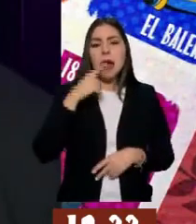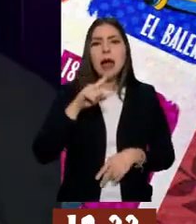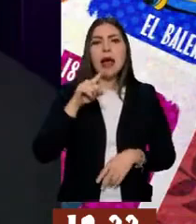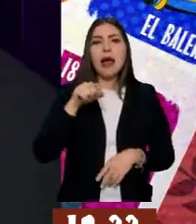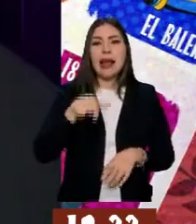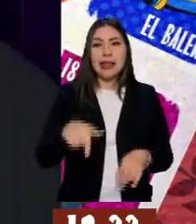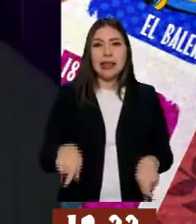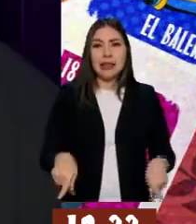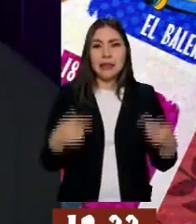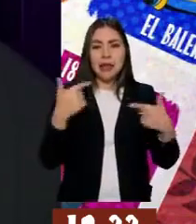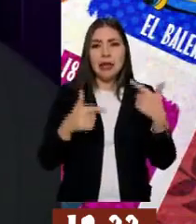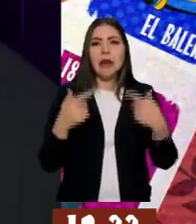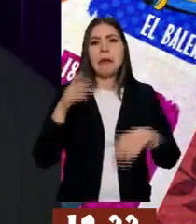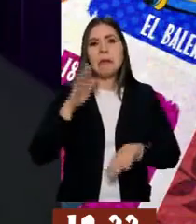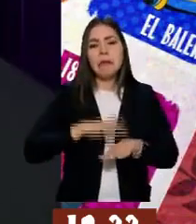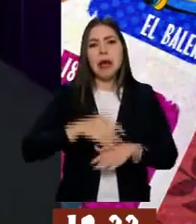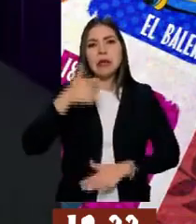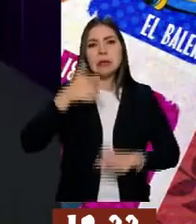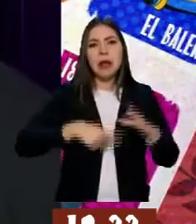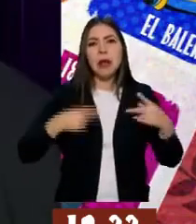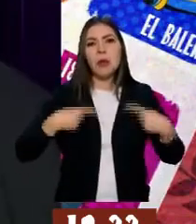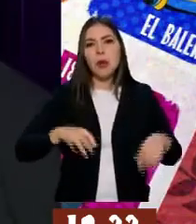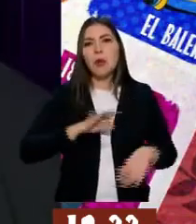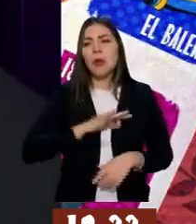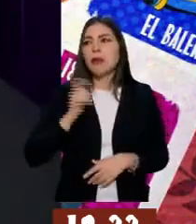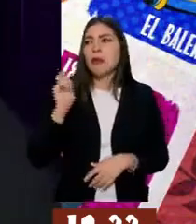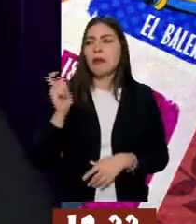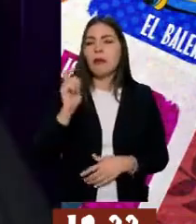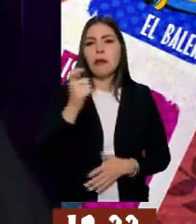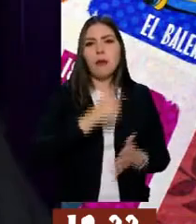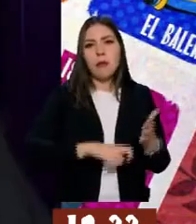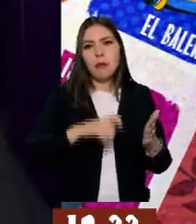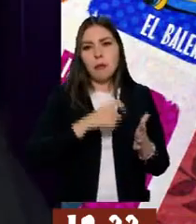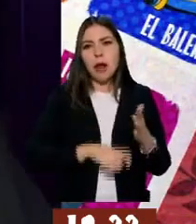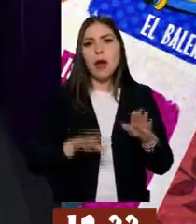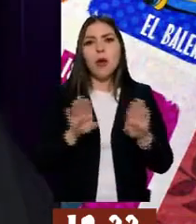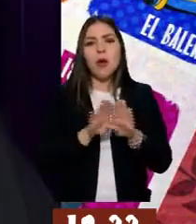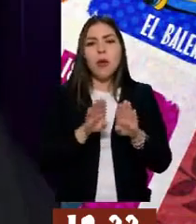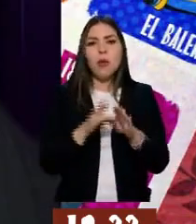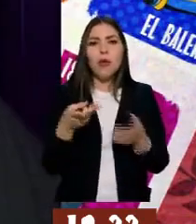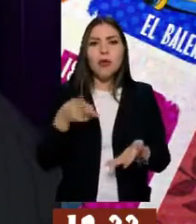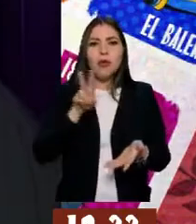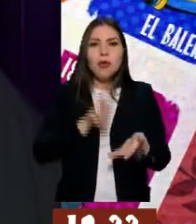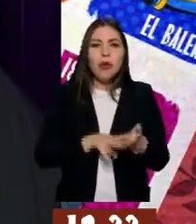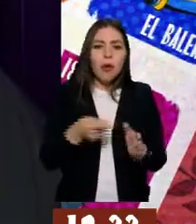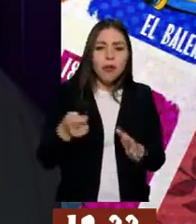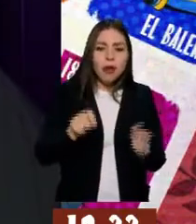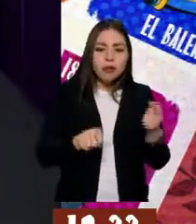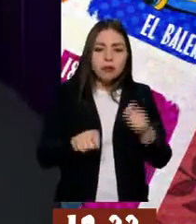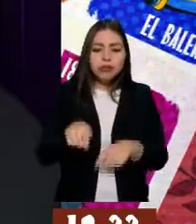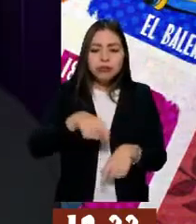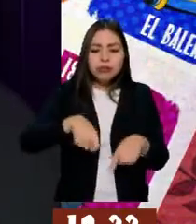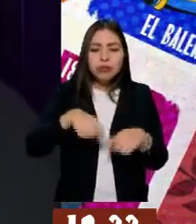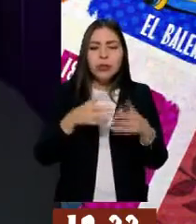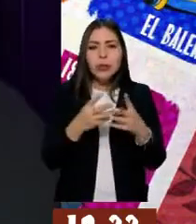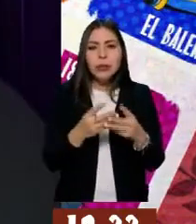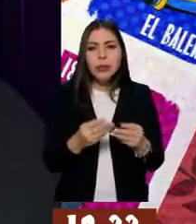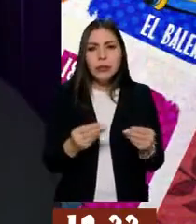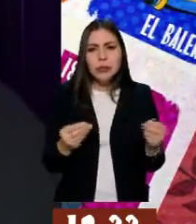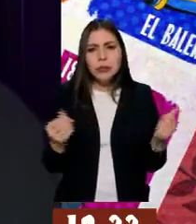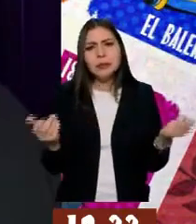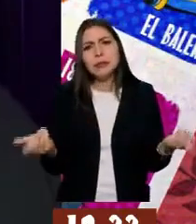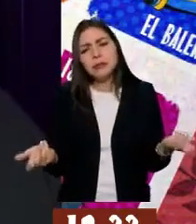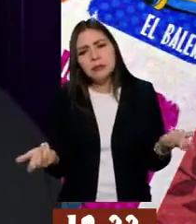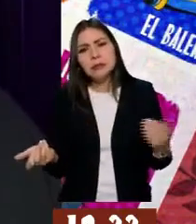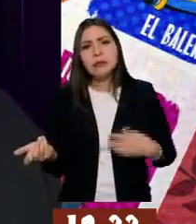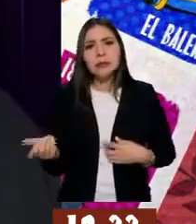más... Pues sea más accesible, pues. Como que la diluyen. Tienen sus ventajas, pues sí. Por una parte puedes